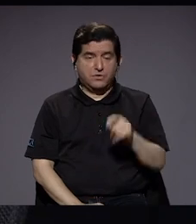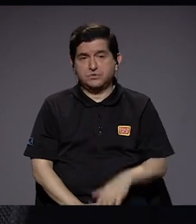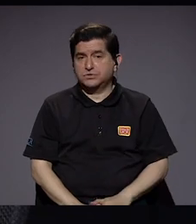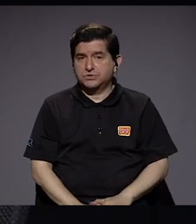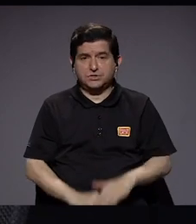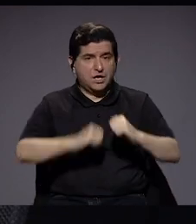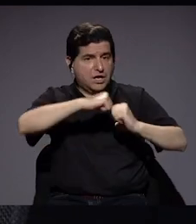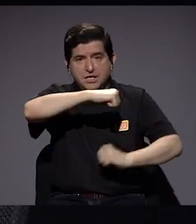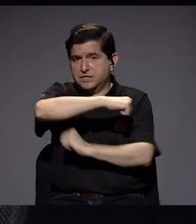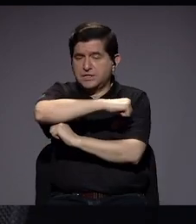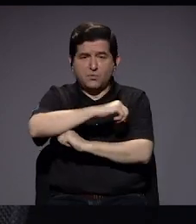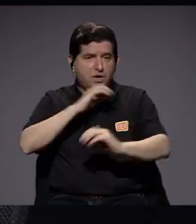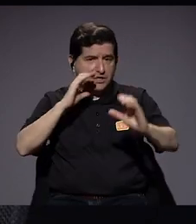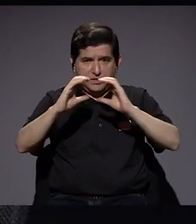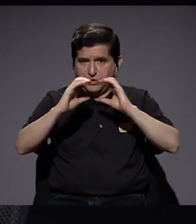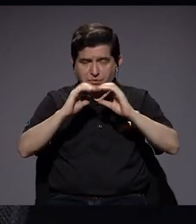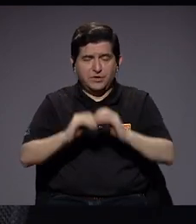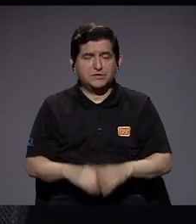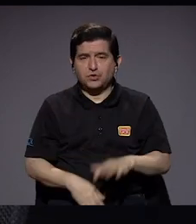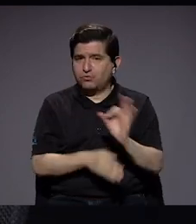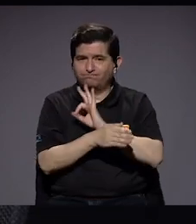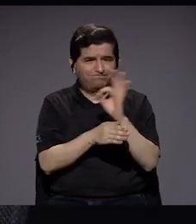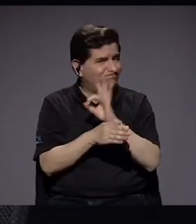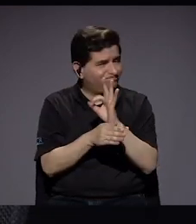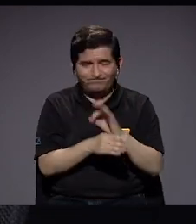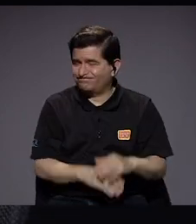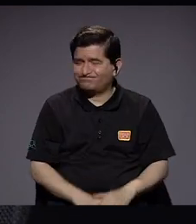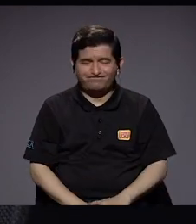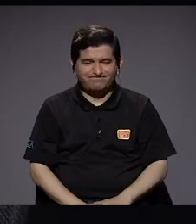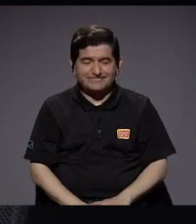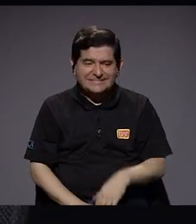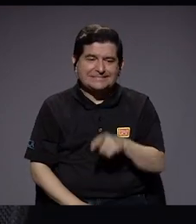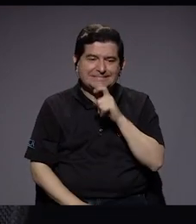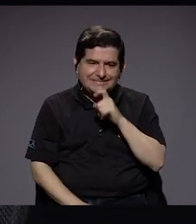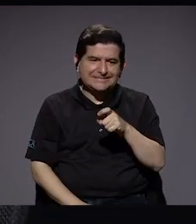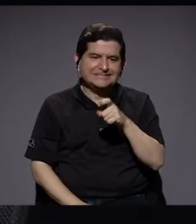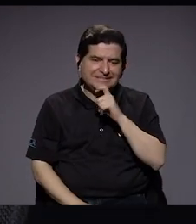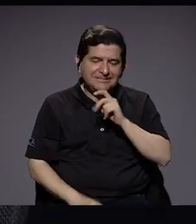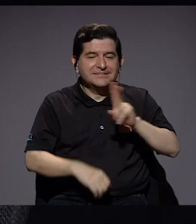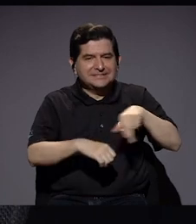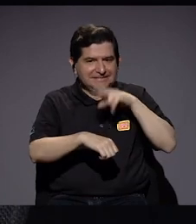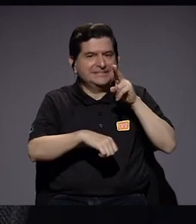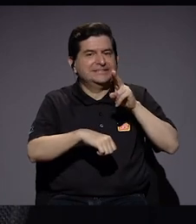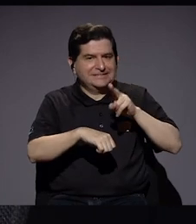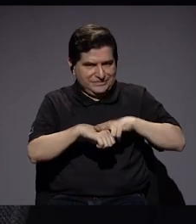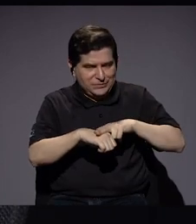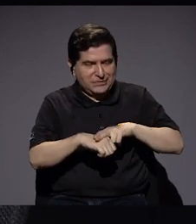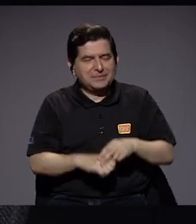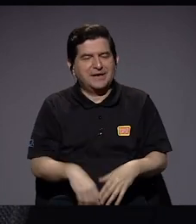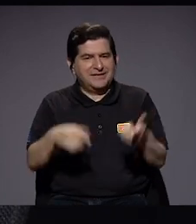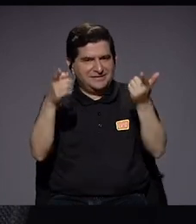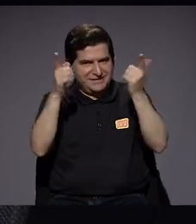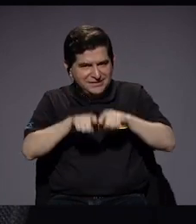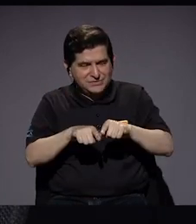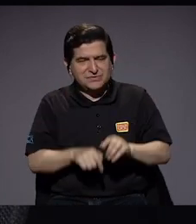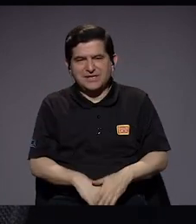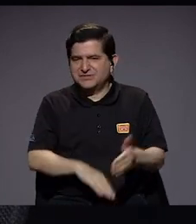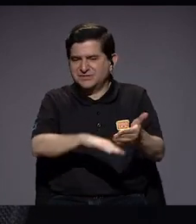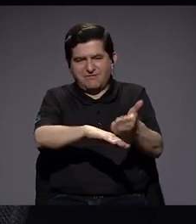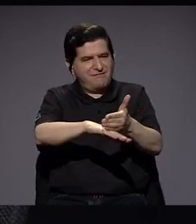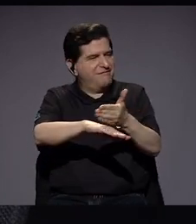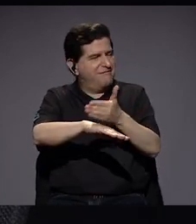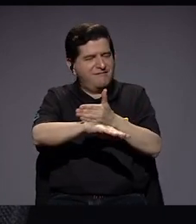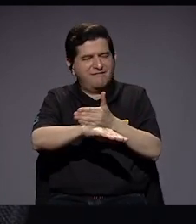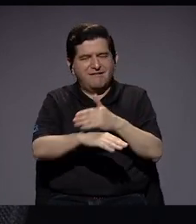funcionan de la manera adecuada, pues tenemos las dificultades usuales que tienen que ver con el no avance de una